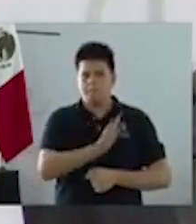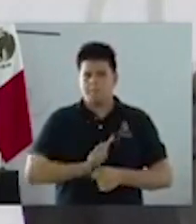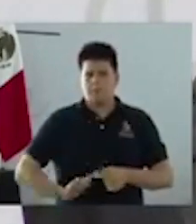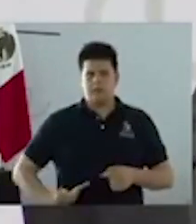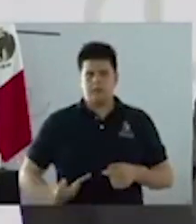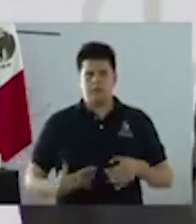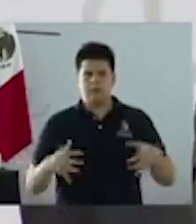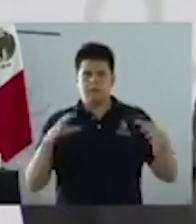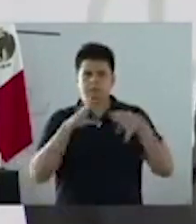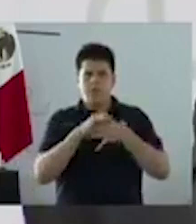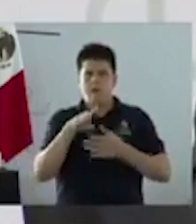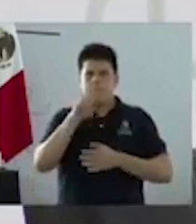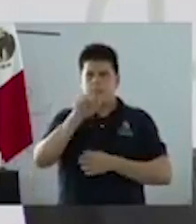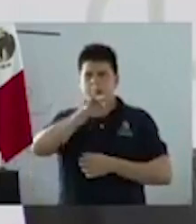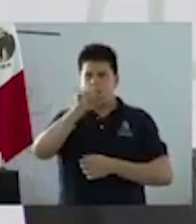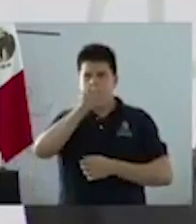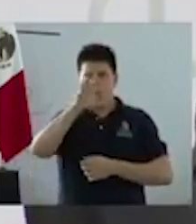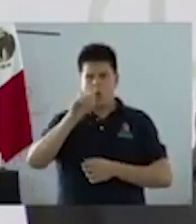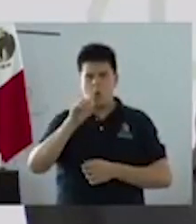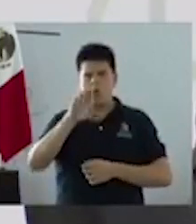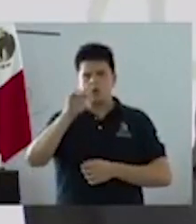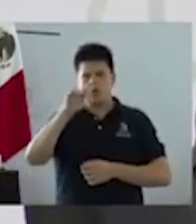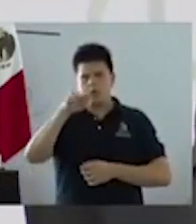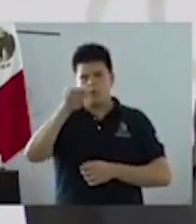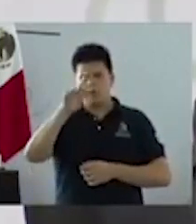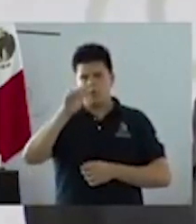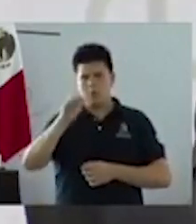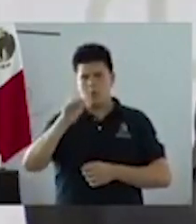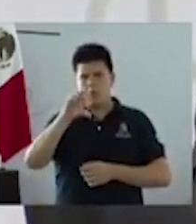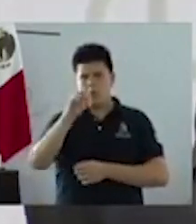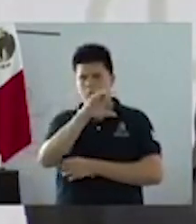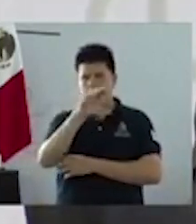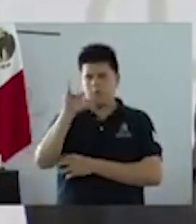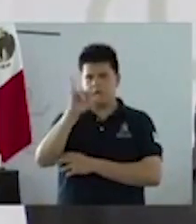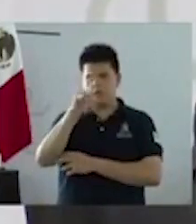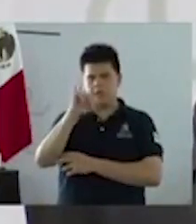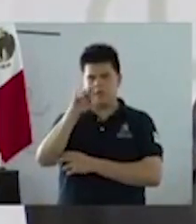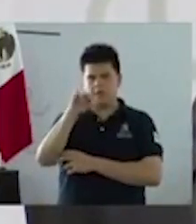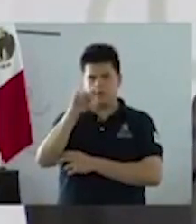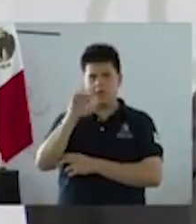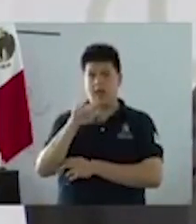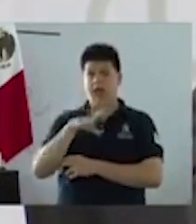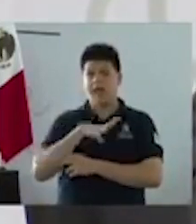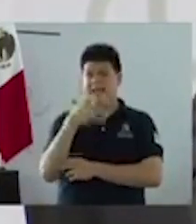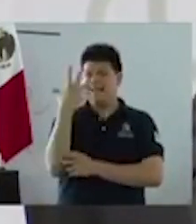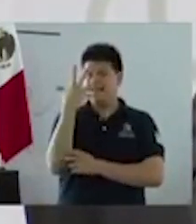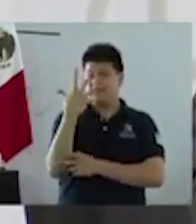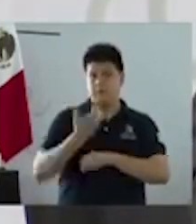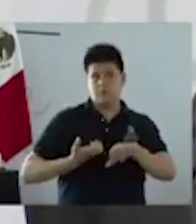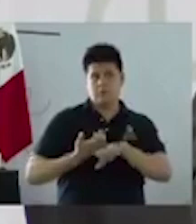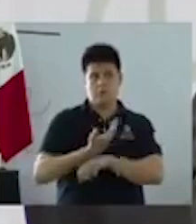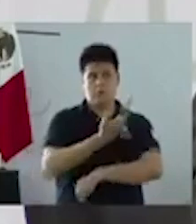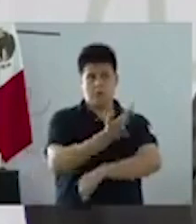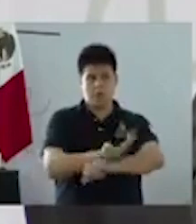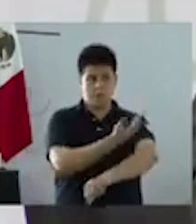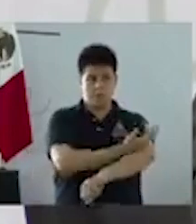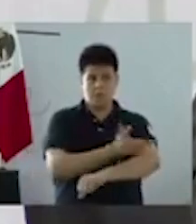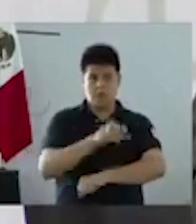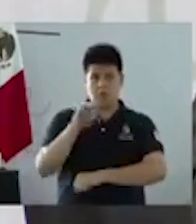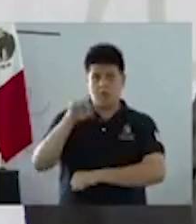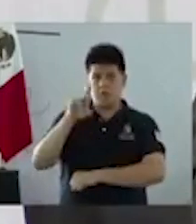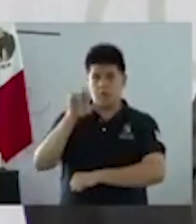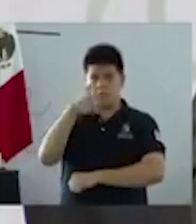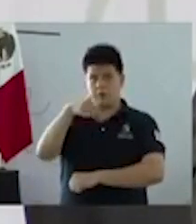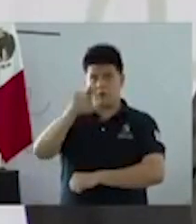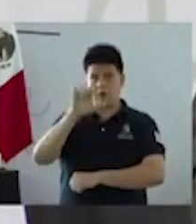Bajío Centro Occidente, en el cual está integrada por cinco estados, de mi compañero Enrique Alfaro de Jalisco,